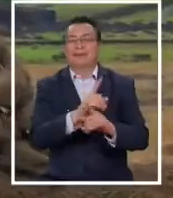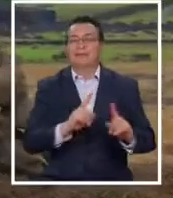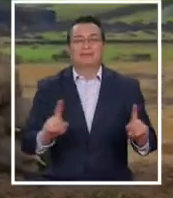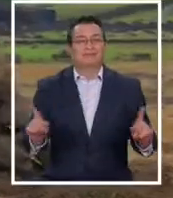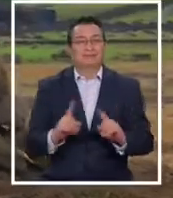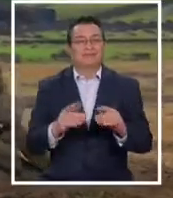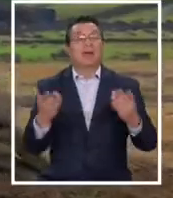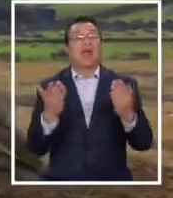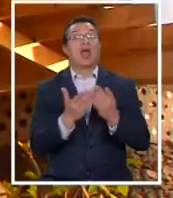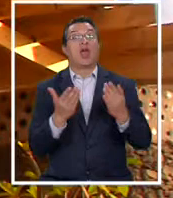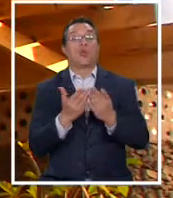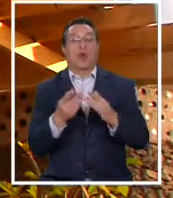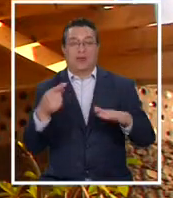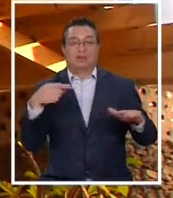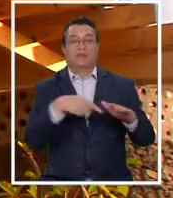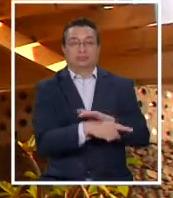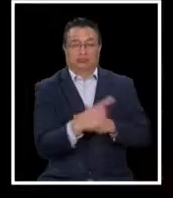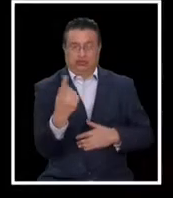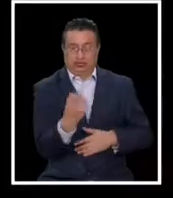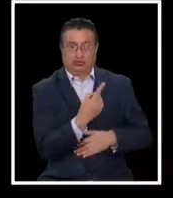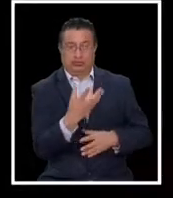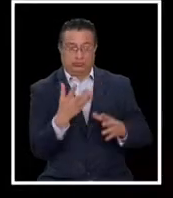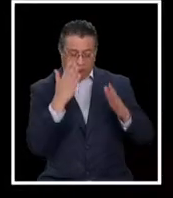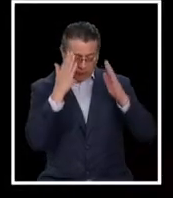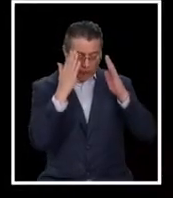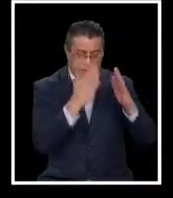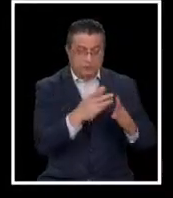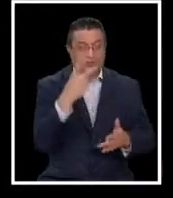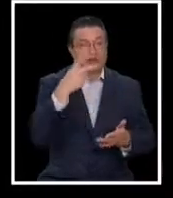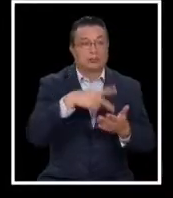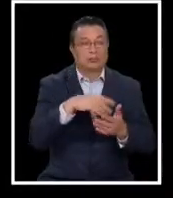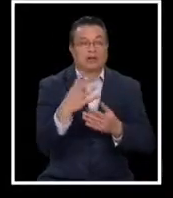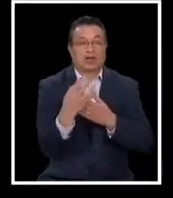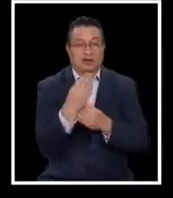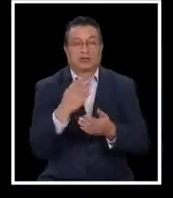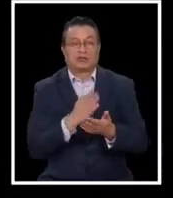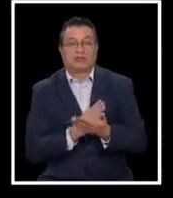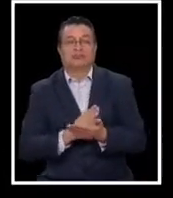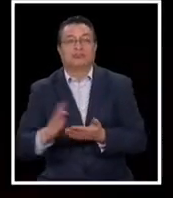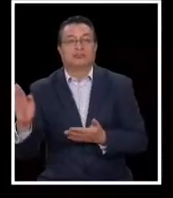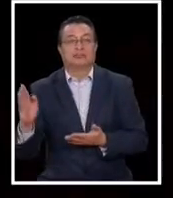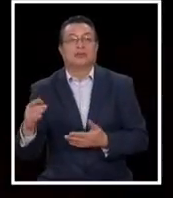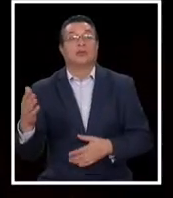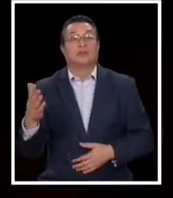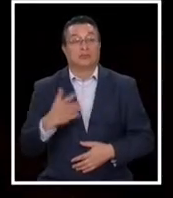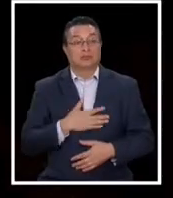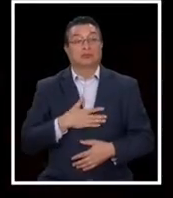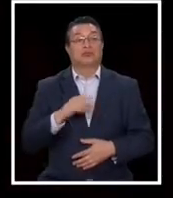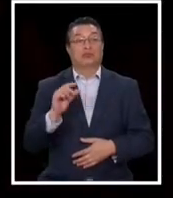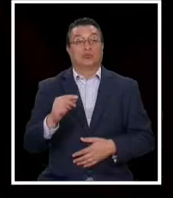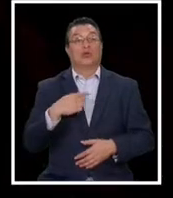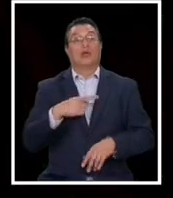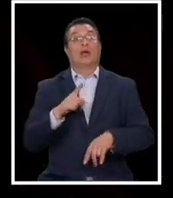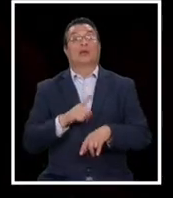y a su escuela, Toki, autogestionada, se volcó desde el año 2014. Me hacía un poco de